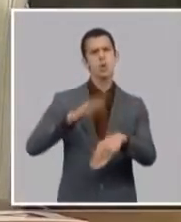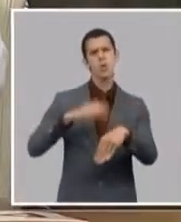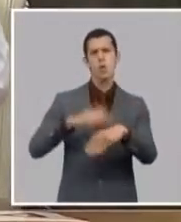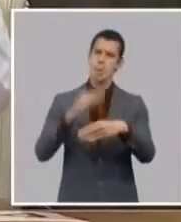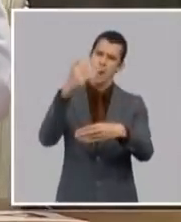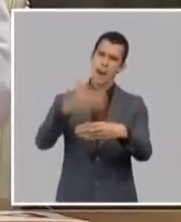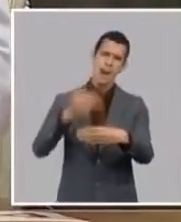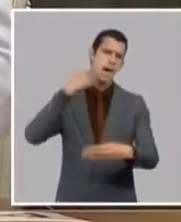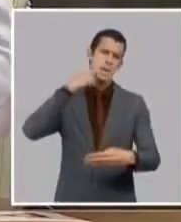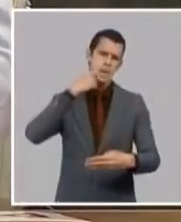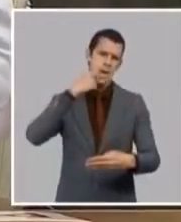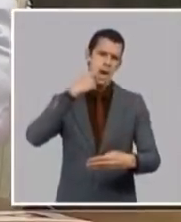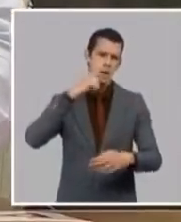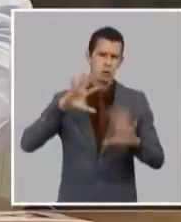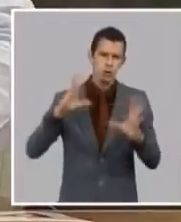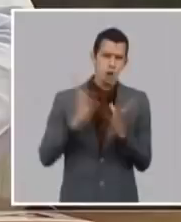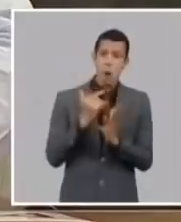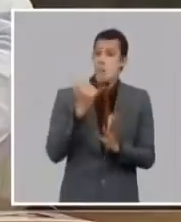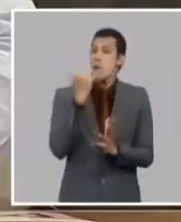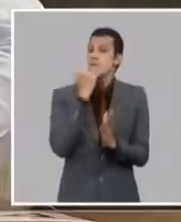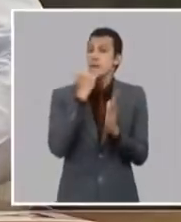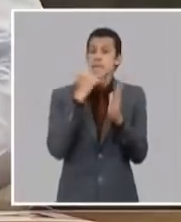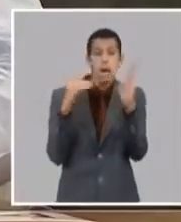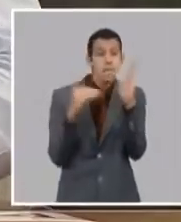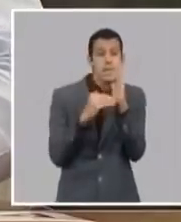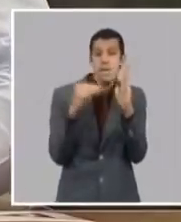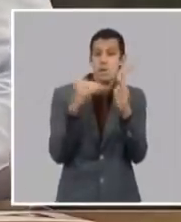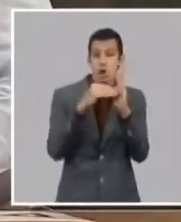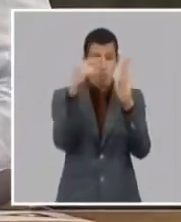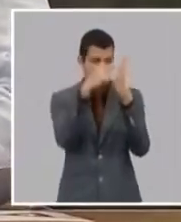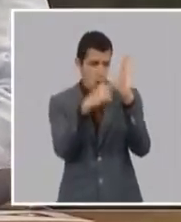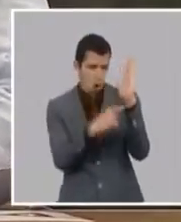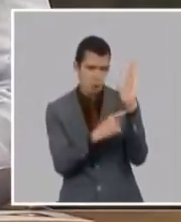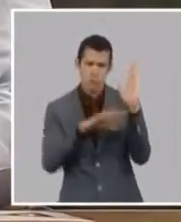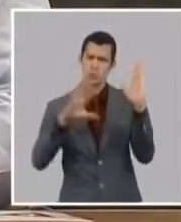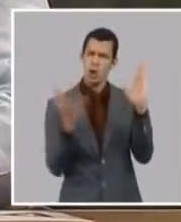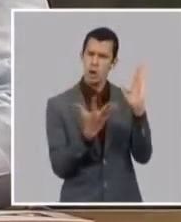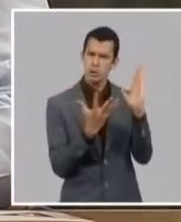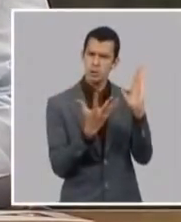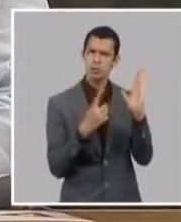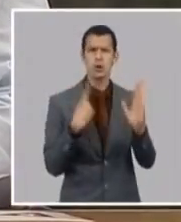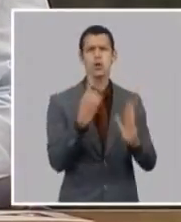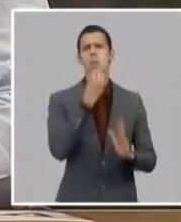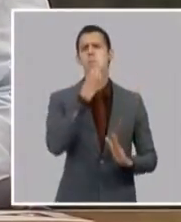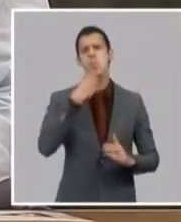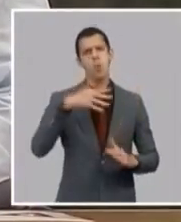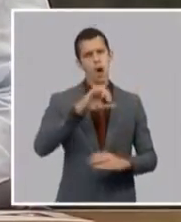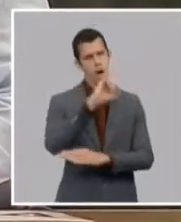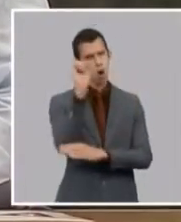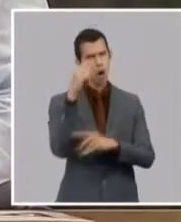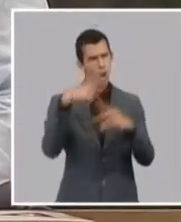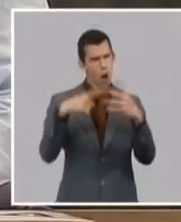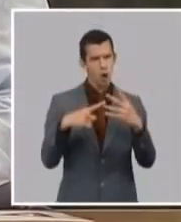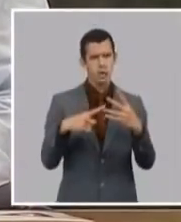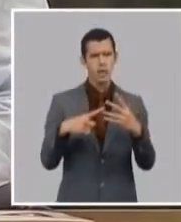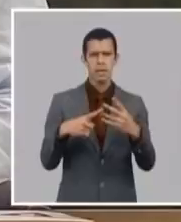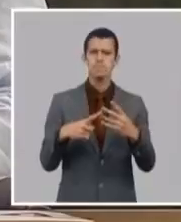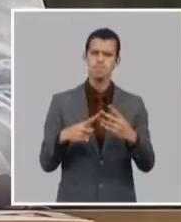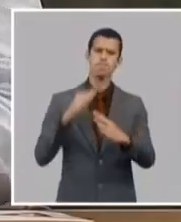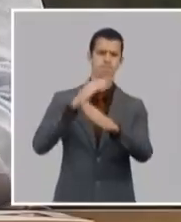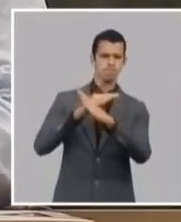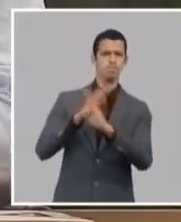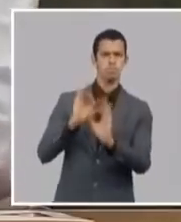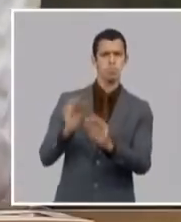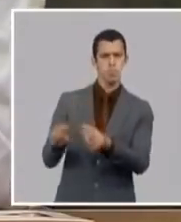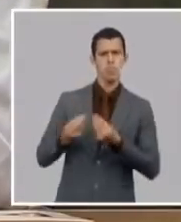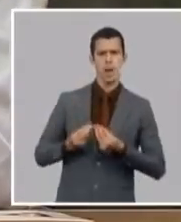en todos estos años pero estamos convencidos de también nosotros mismos somos los que los podemos construir los podemos lograr o sea es una